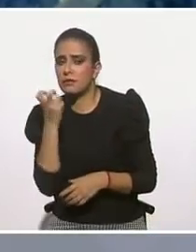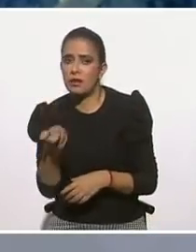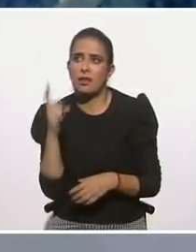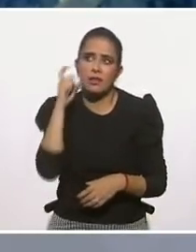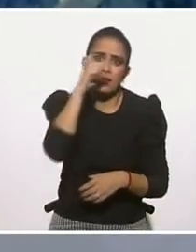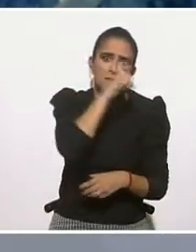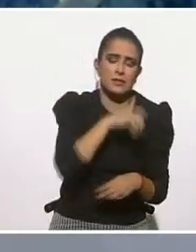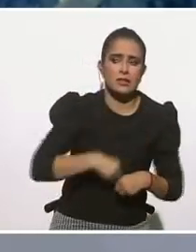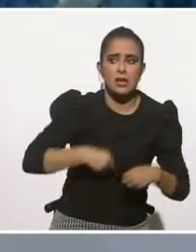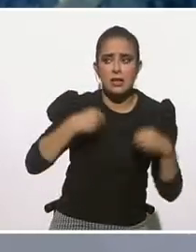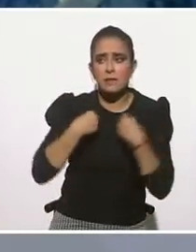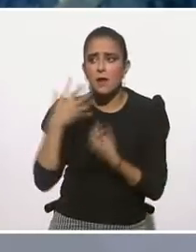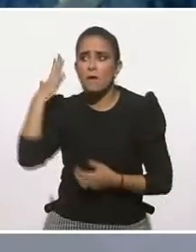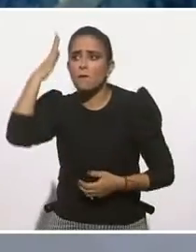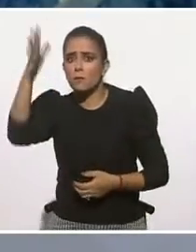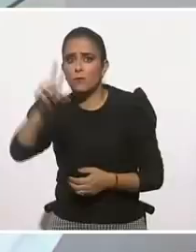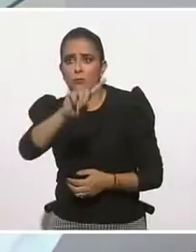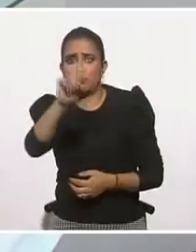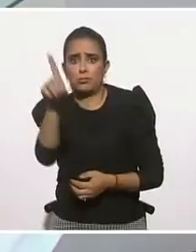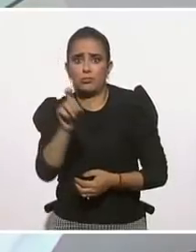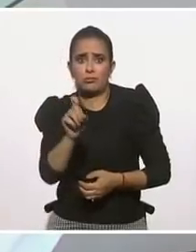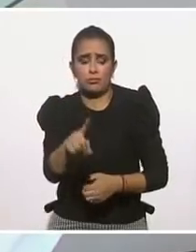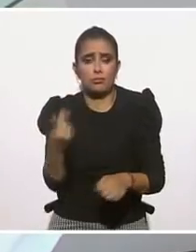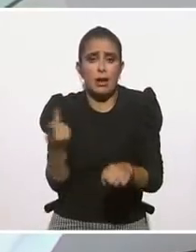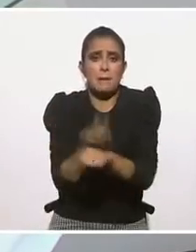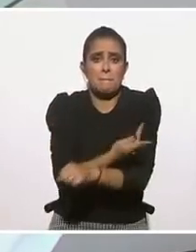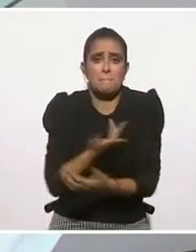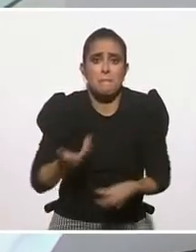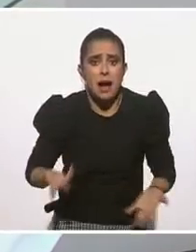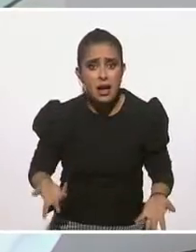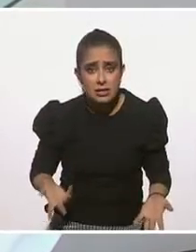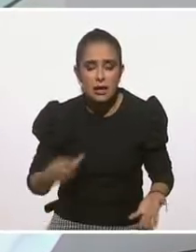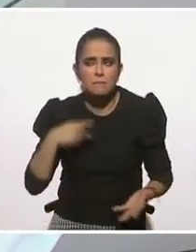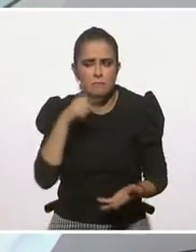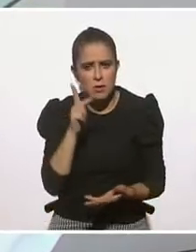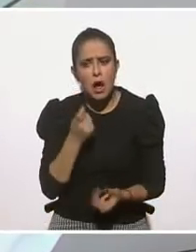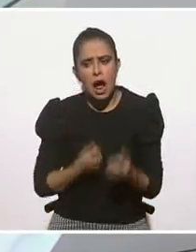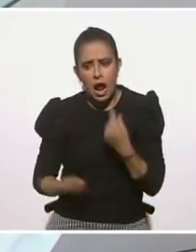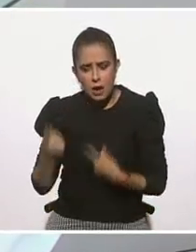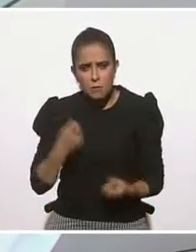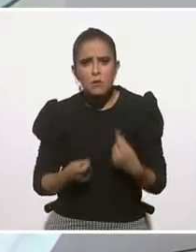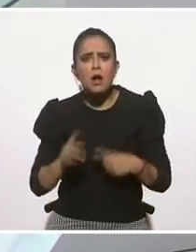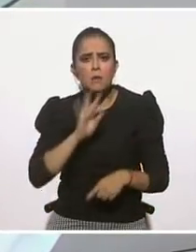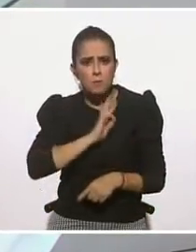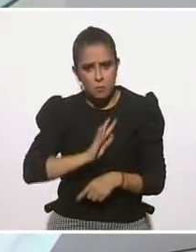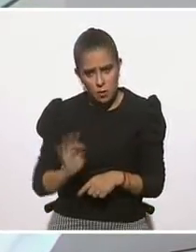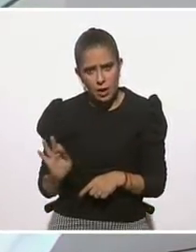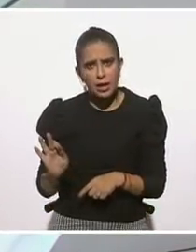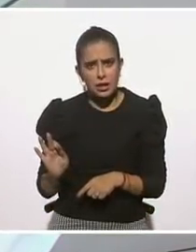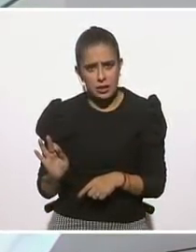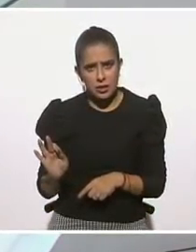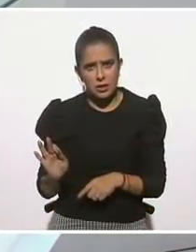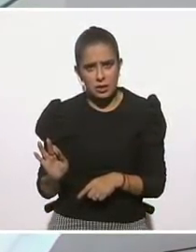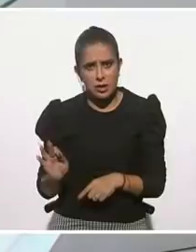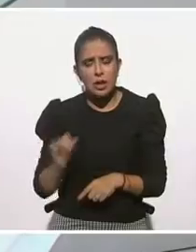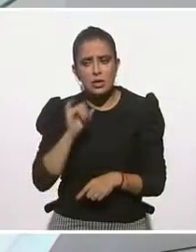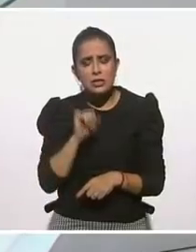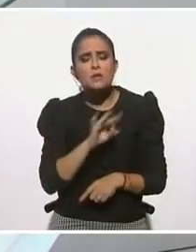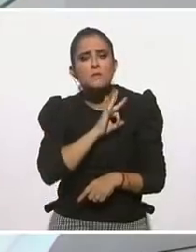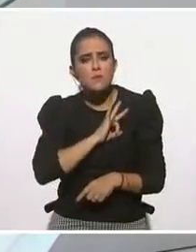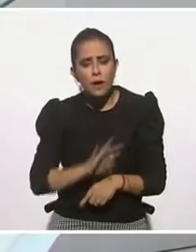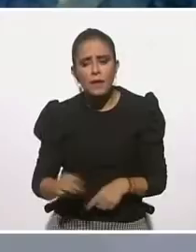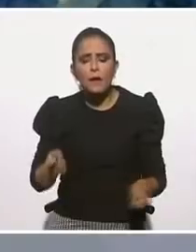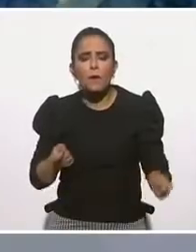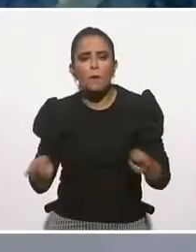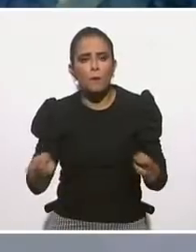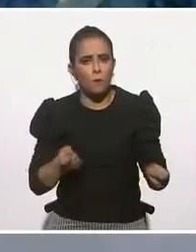Nadie sabe qué va a pasar, cómo va a pasar, pero sí hay algunas cosas que podemos. Que sí podemos manejar,